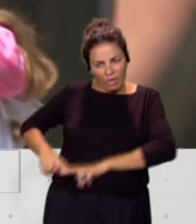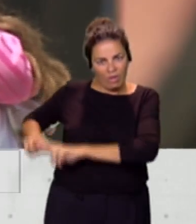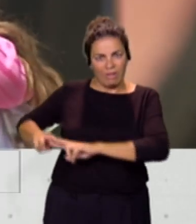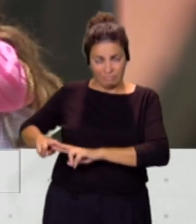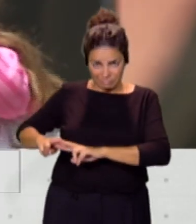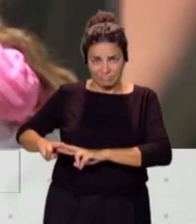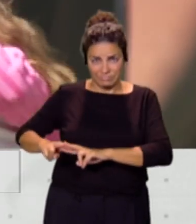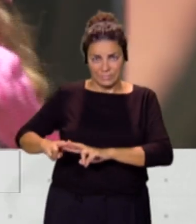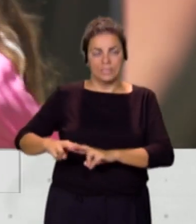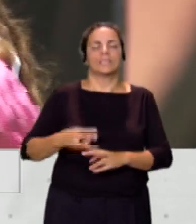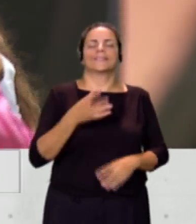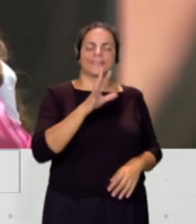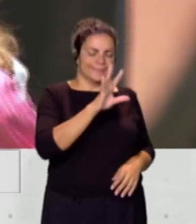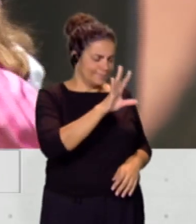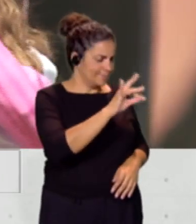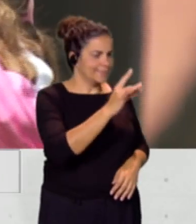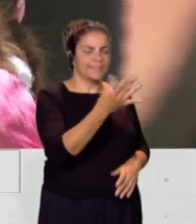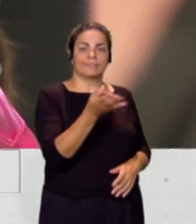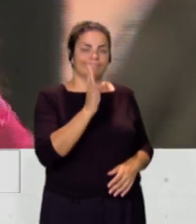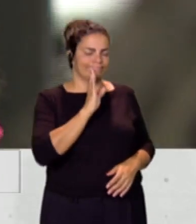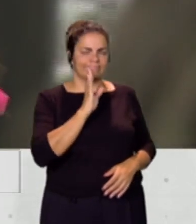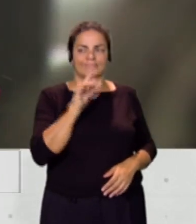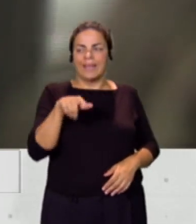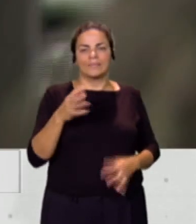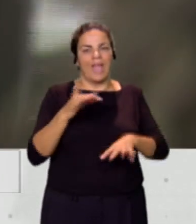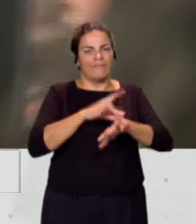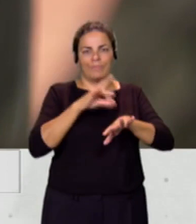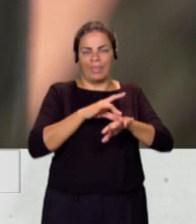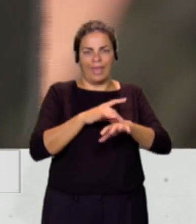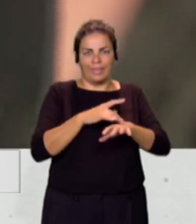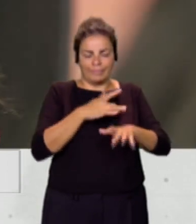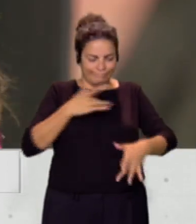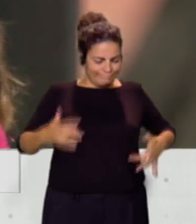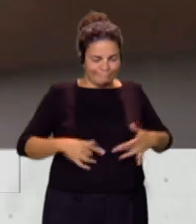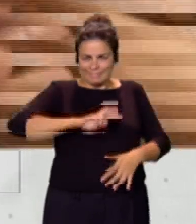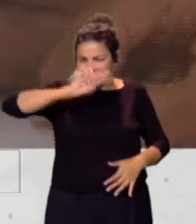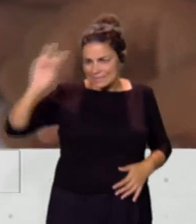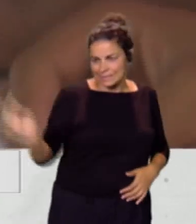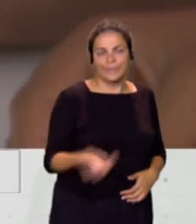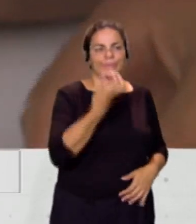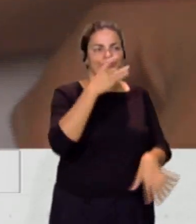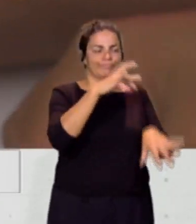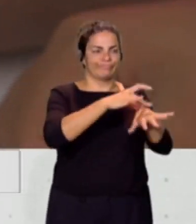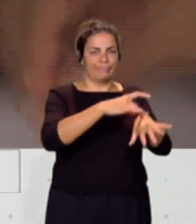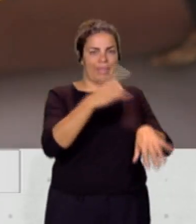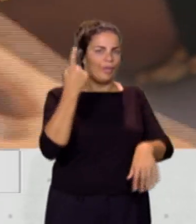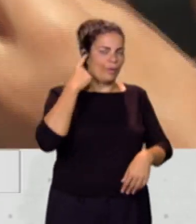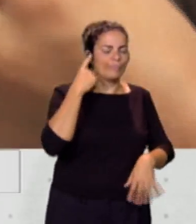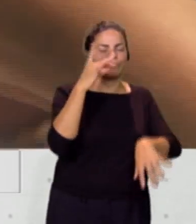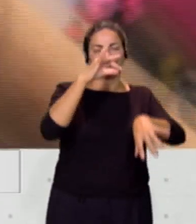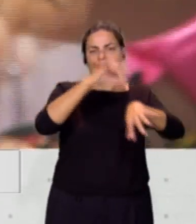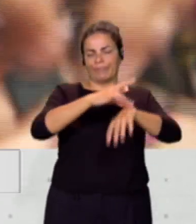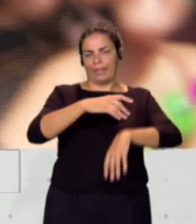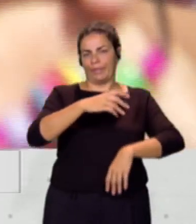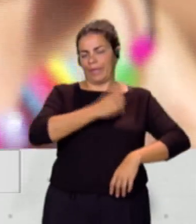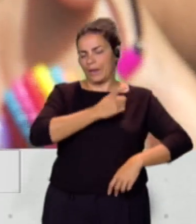Sí, te digo, esta enfermedad es multidisciplinar. La ve desde el otorrino, dermatóloga, oftalmólogo, cardiólogo,